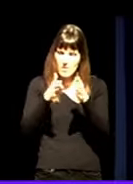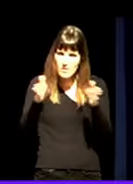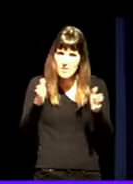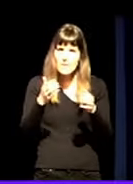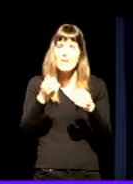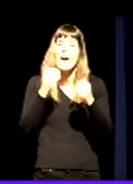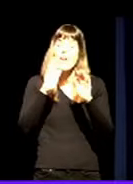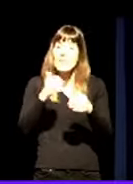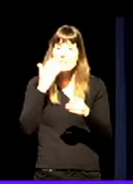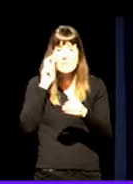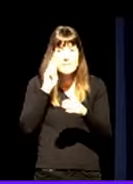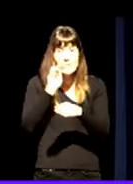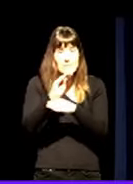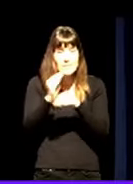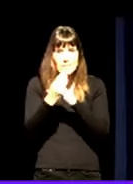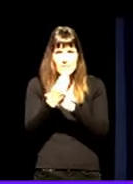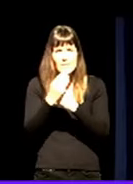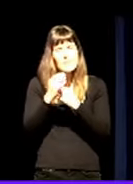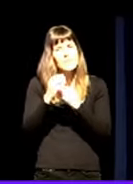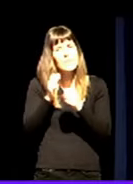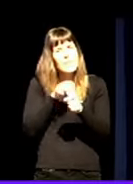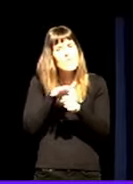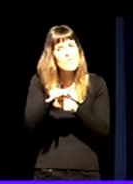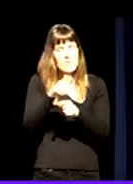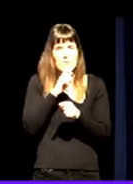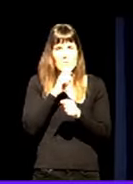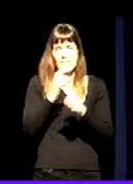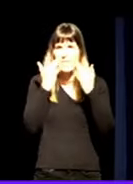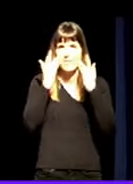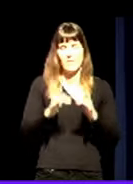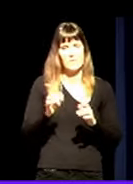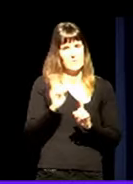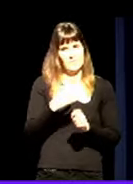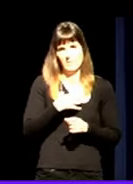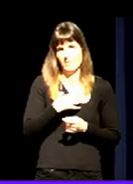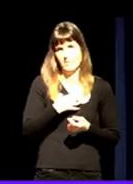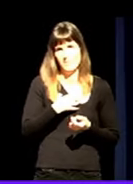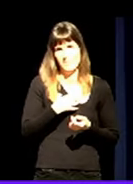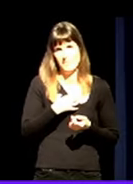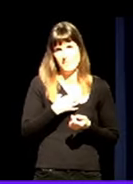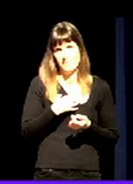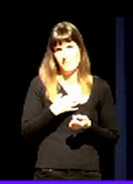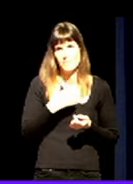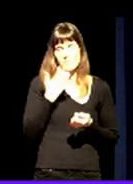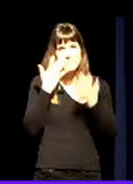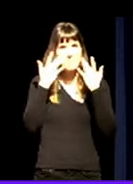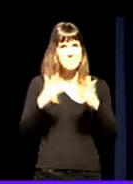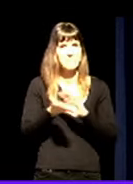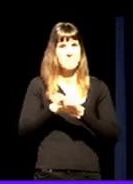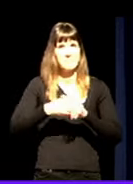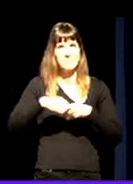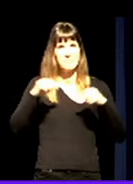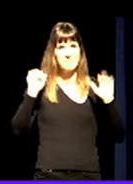eragina izan bezaken. Hemenez dago ezer neutrorik. Horren, honen bali ba, uste dut,